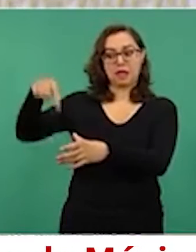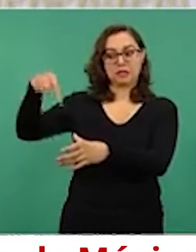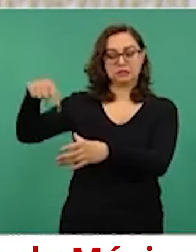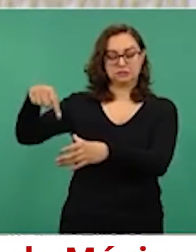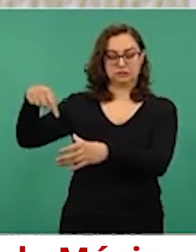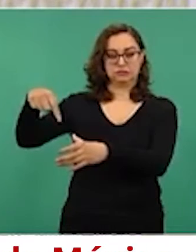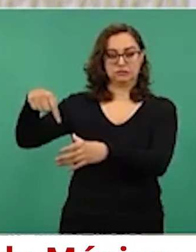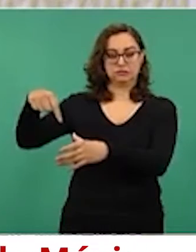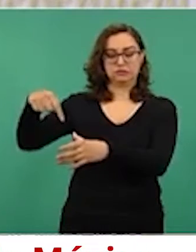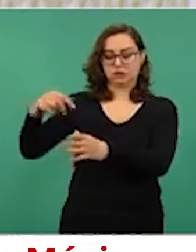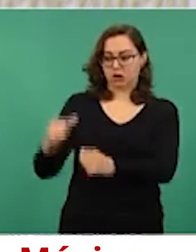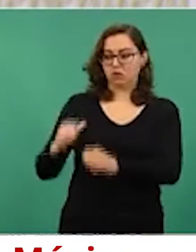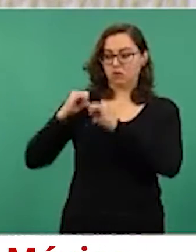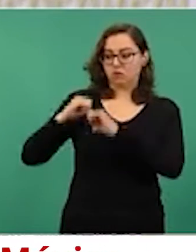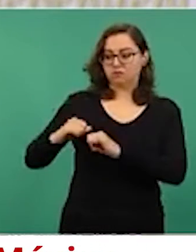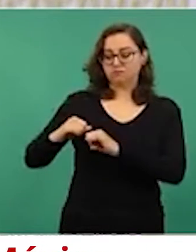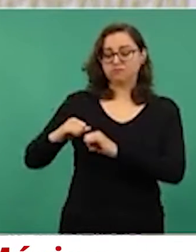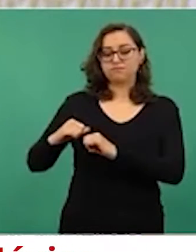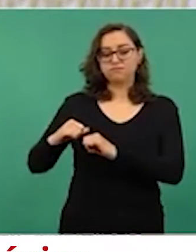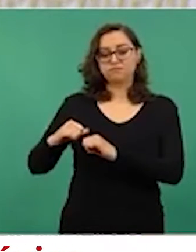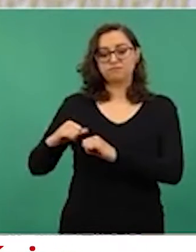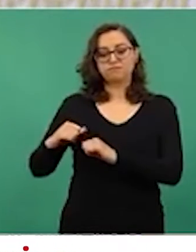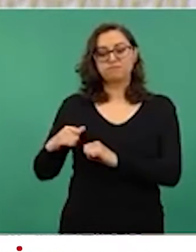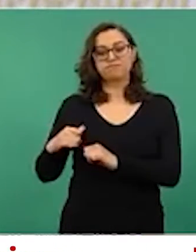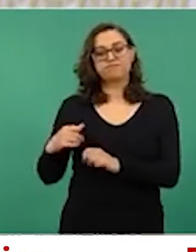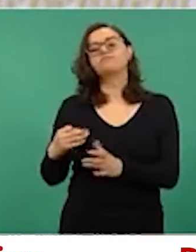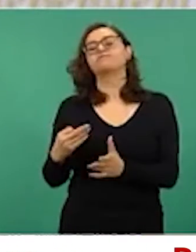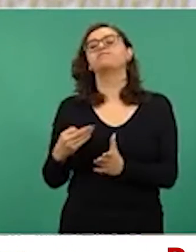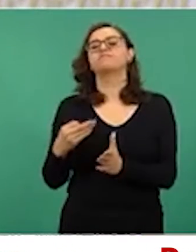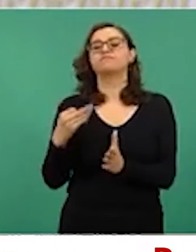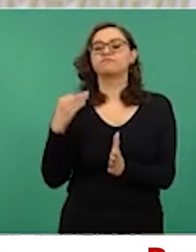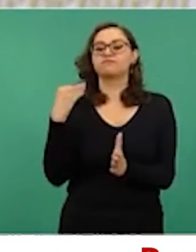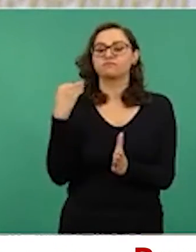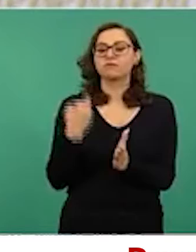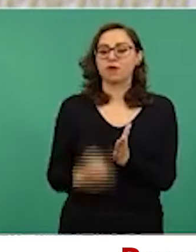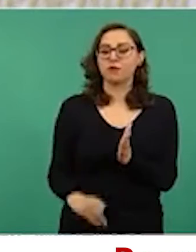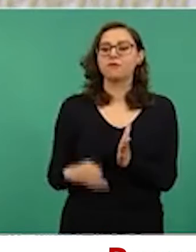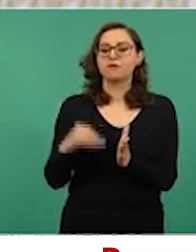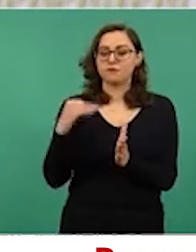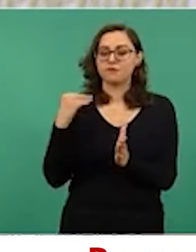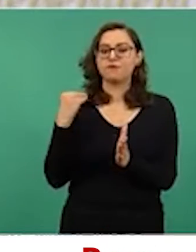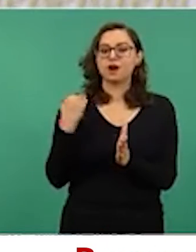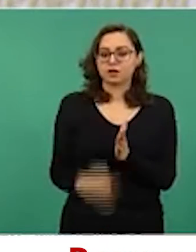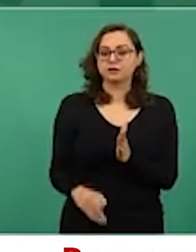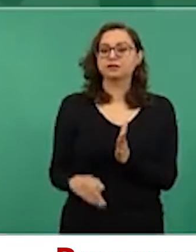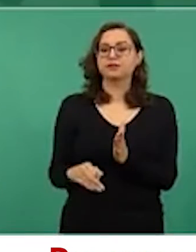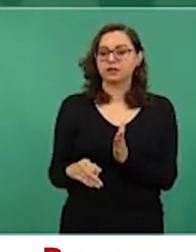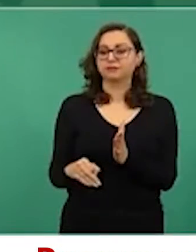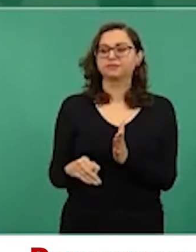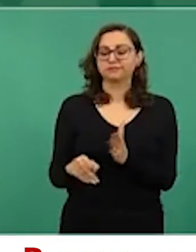que se castigue por igual